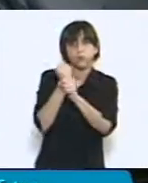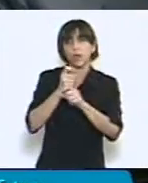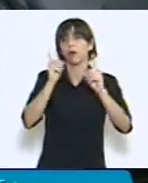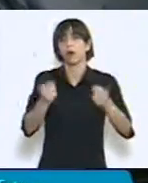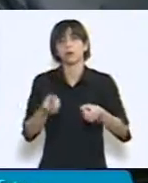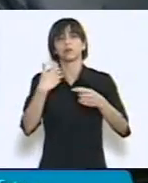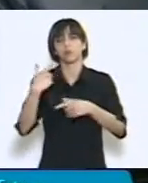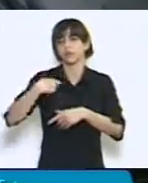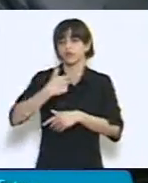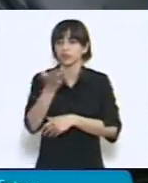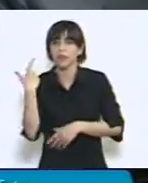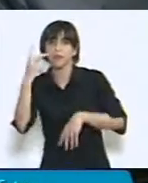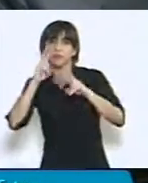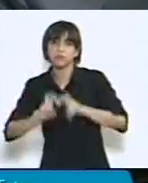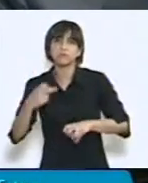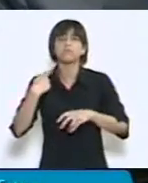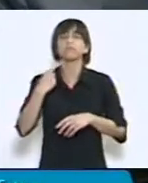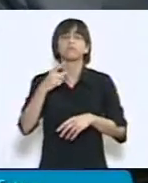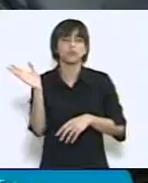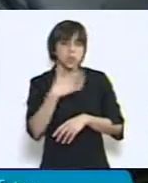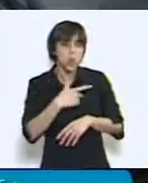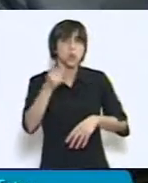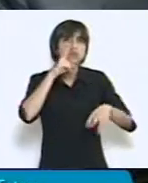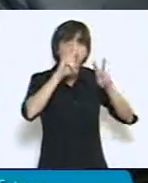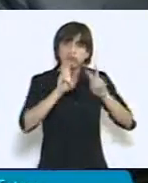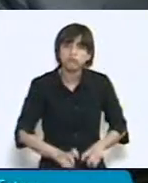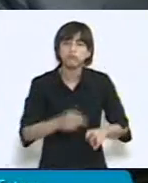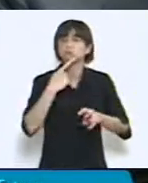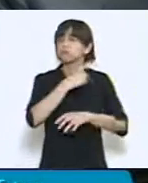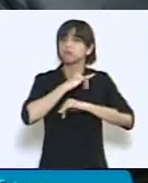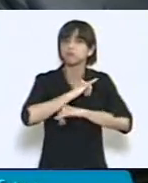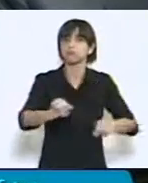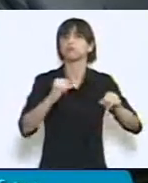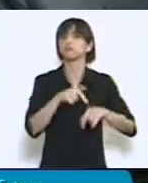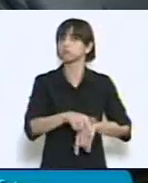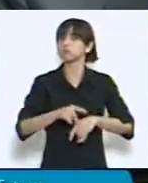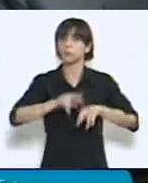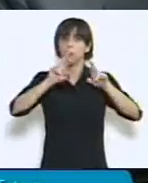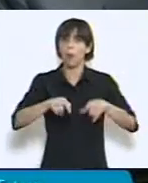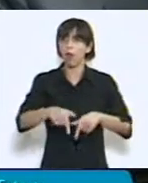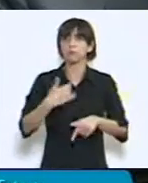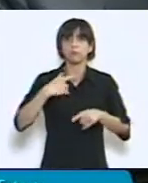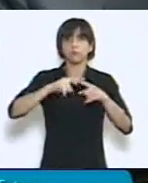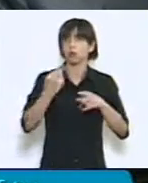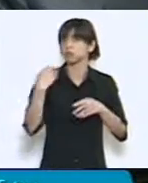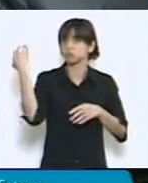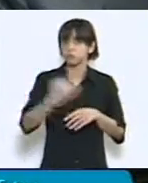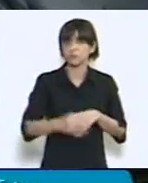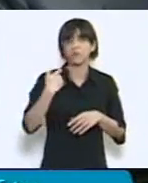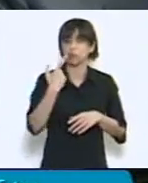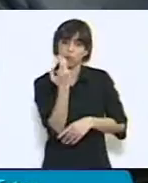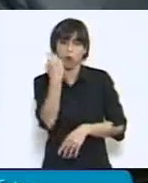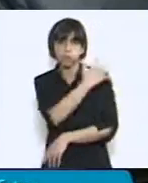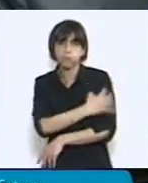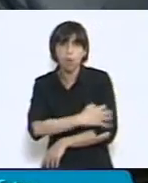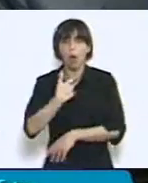CEDLAS, afirman que el programa ha tenido un significativo impacto reductor sobre los niveles de pobreza y